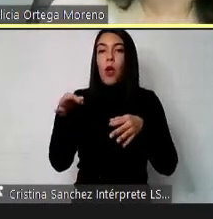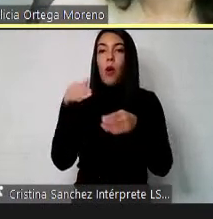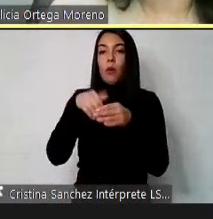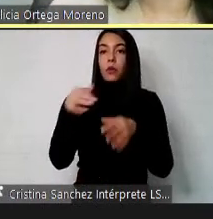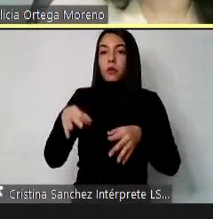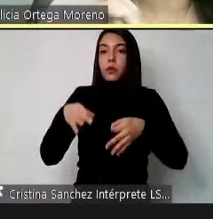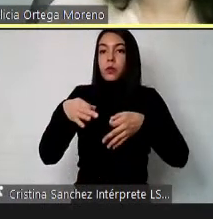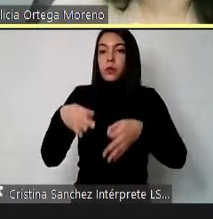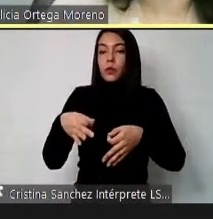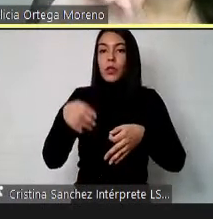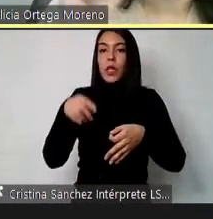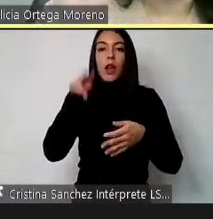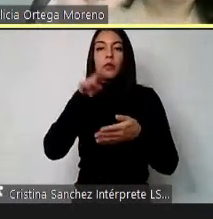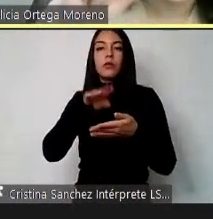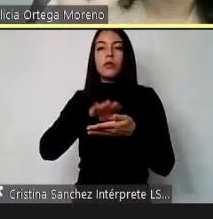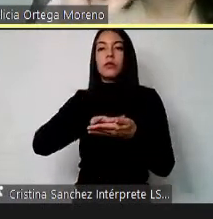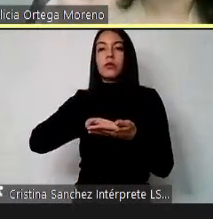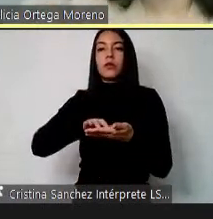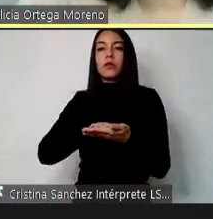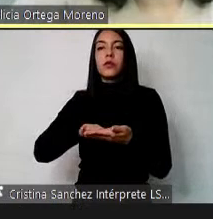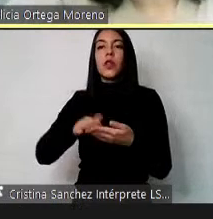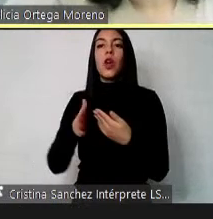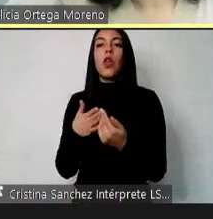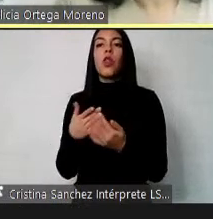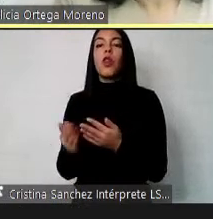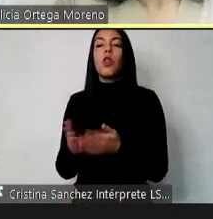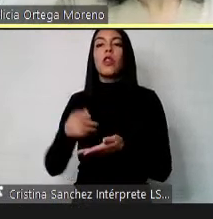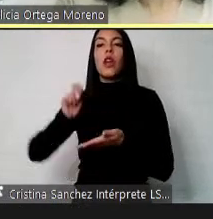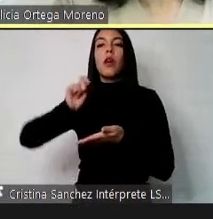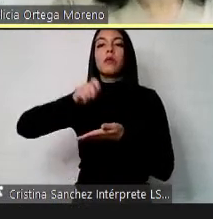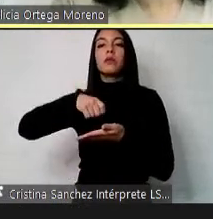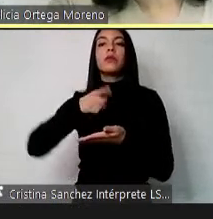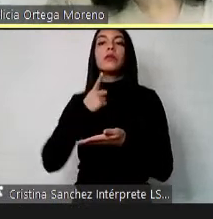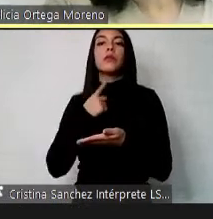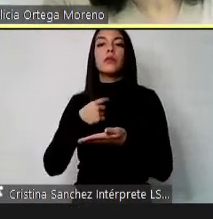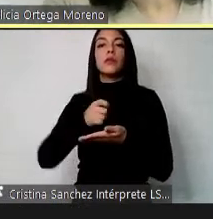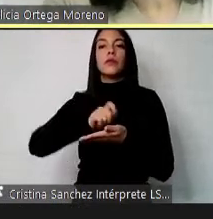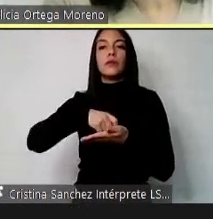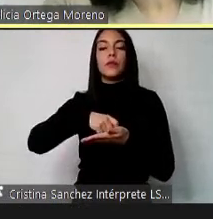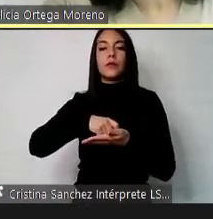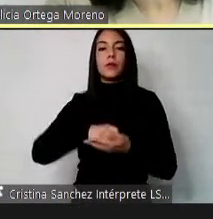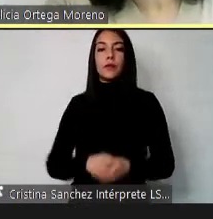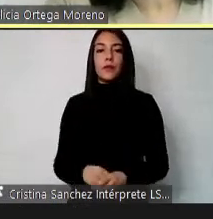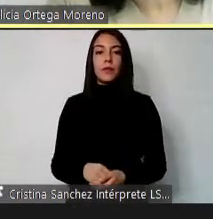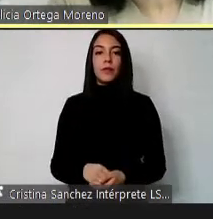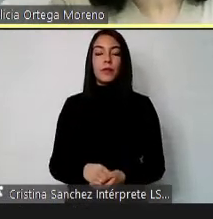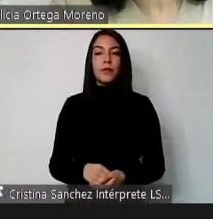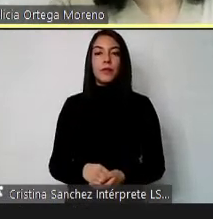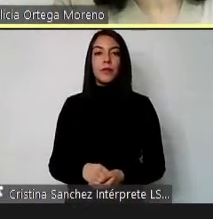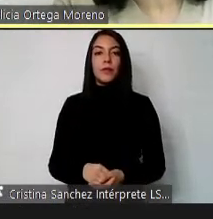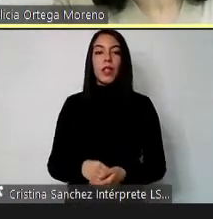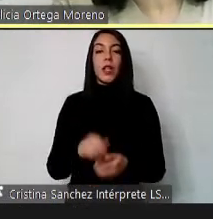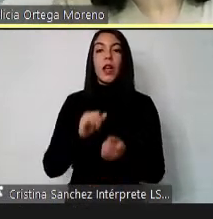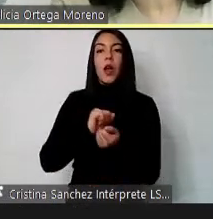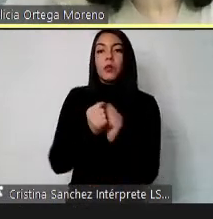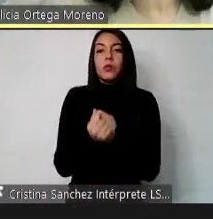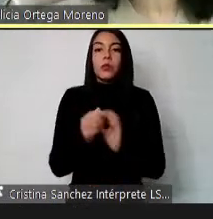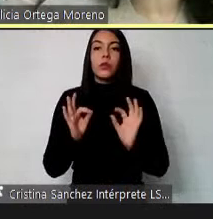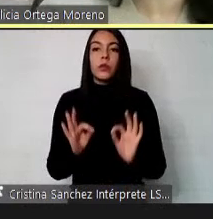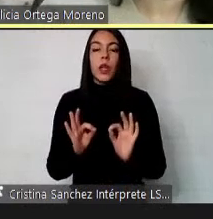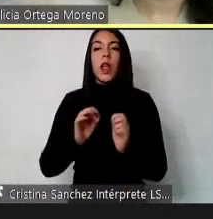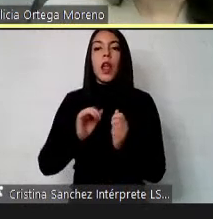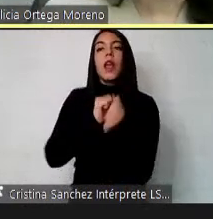puede entonces identificar dónde debe marcar su preferencia. Los ajustes razonables son las adaptaciones, las